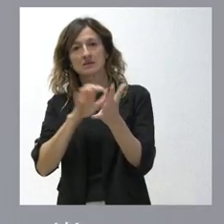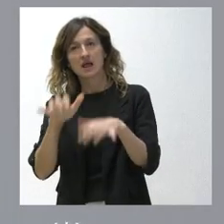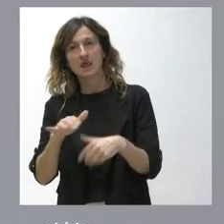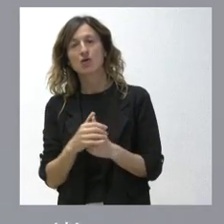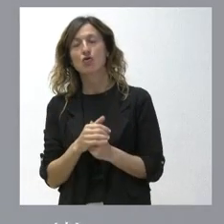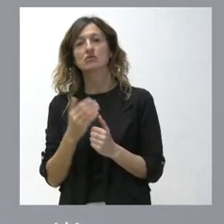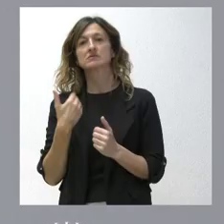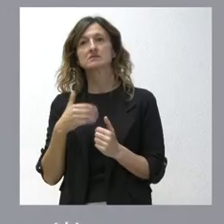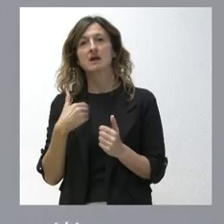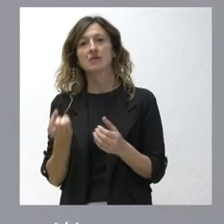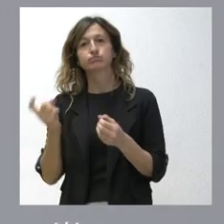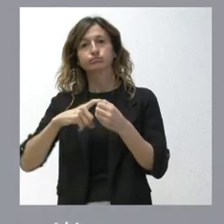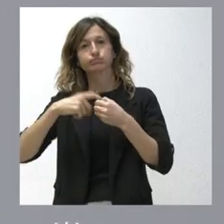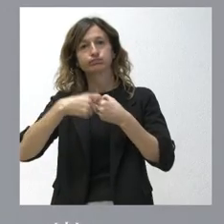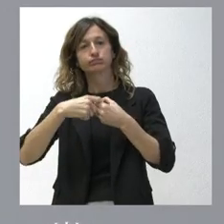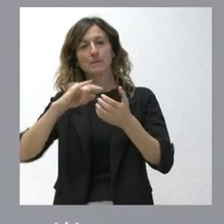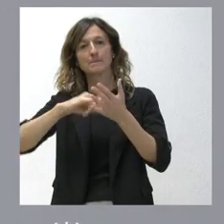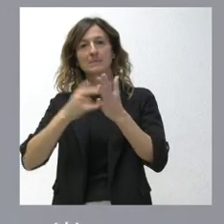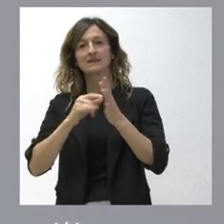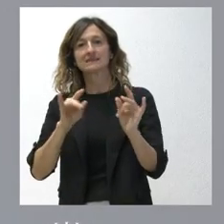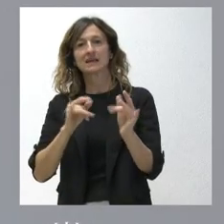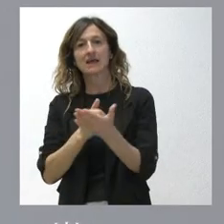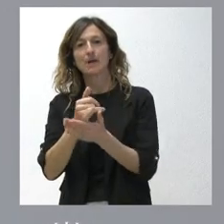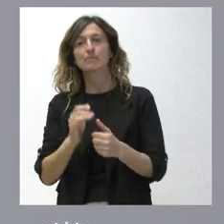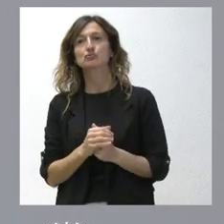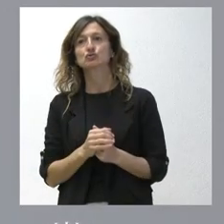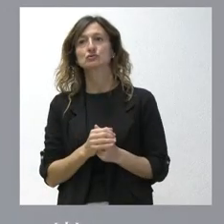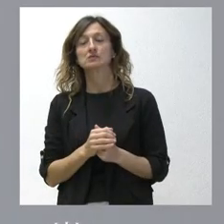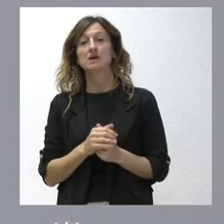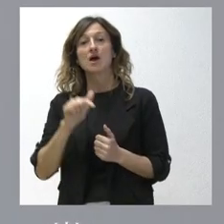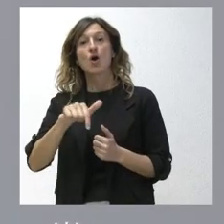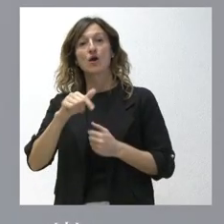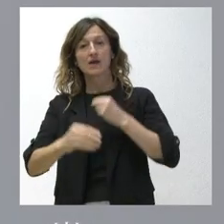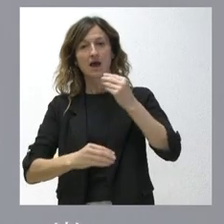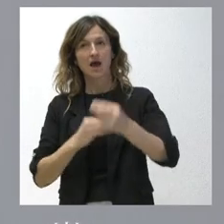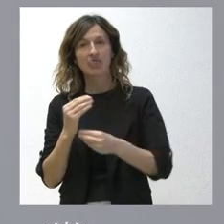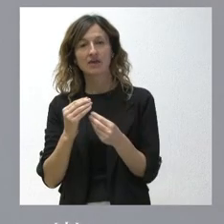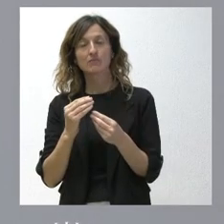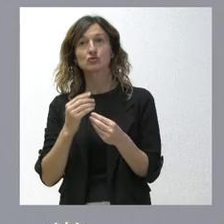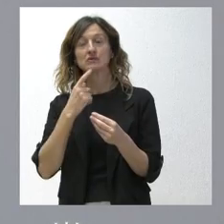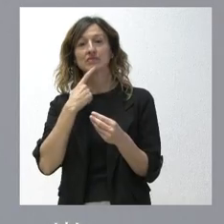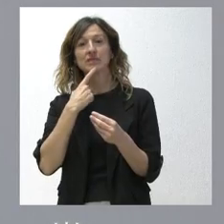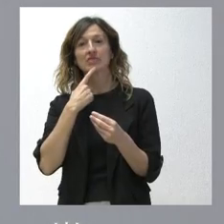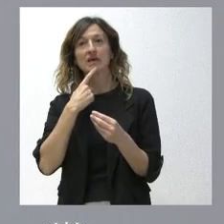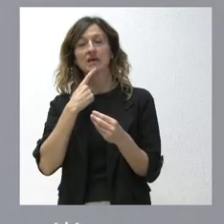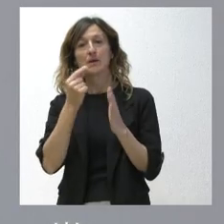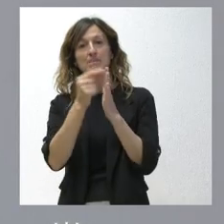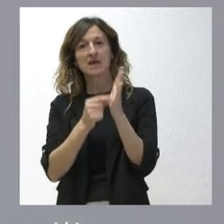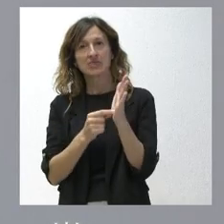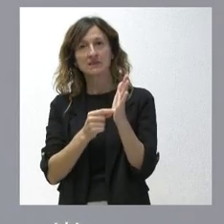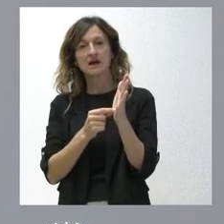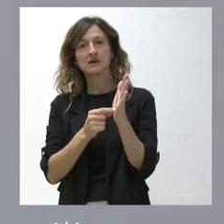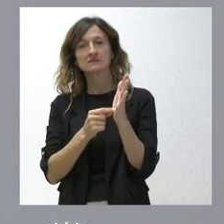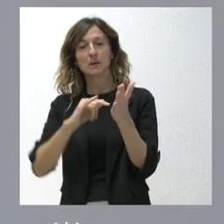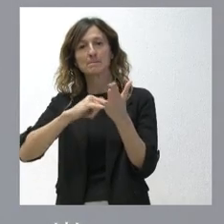que configurarán este plan de tierra de campos. lo que hacemos hoy es ya implementar una de las medidas que figuran